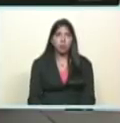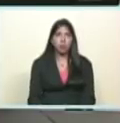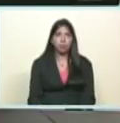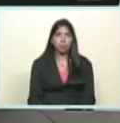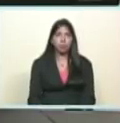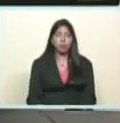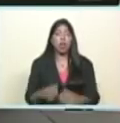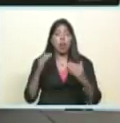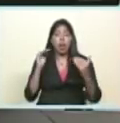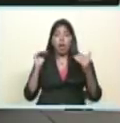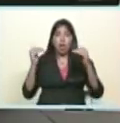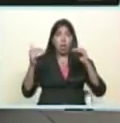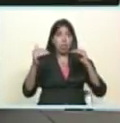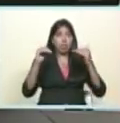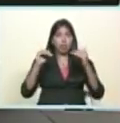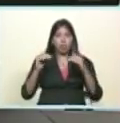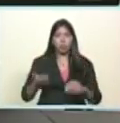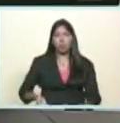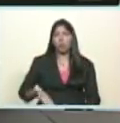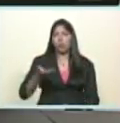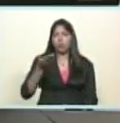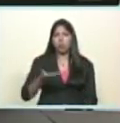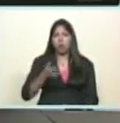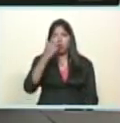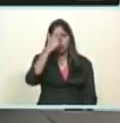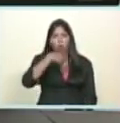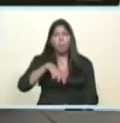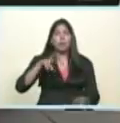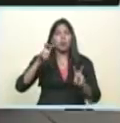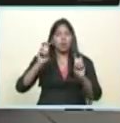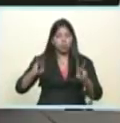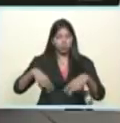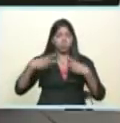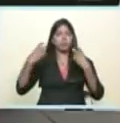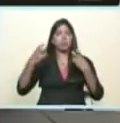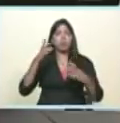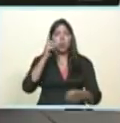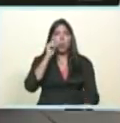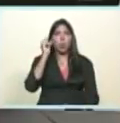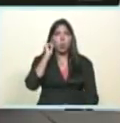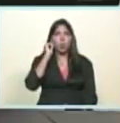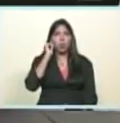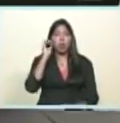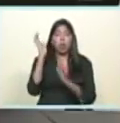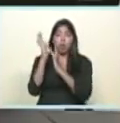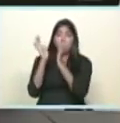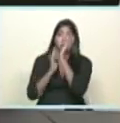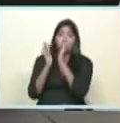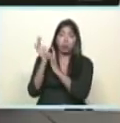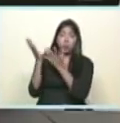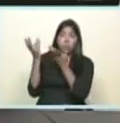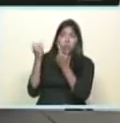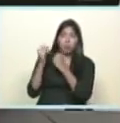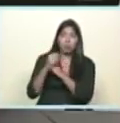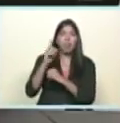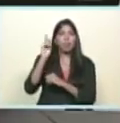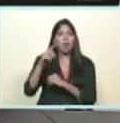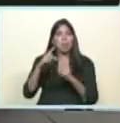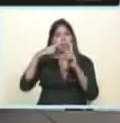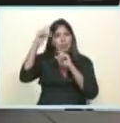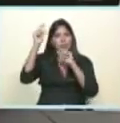lo espiritual decía que era lo fundamental el hombre nuevo la mujer nueva de Cristo redentor del Che